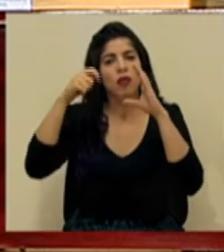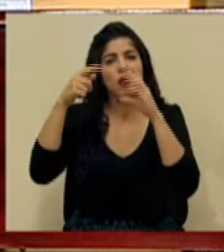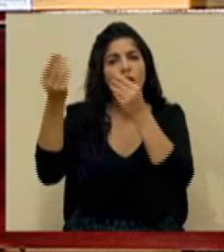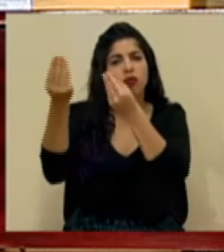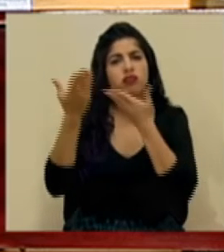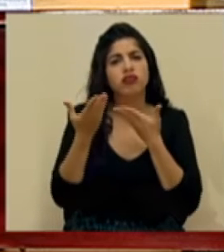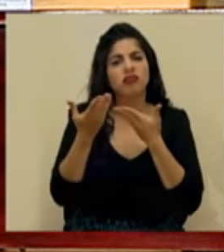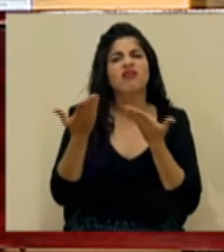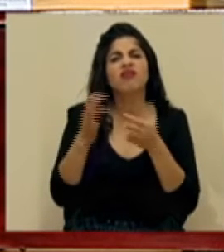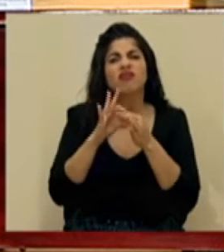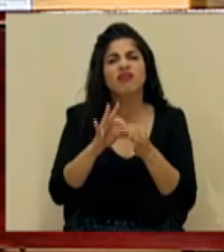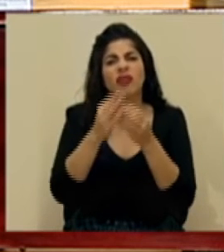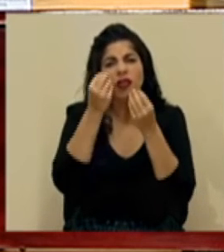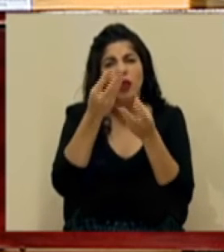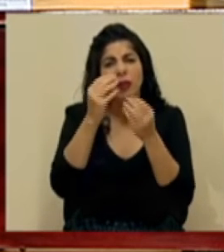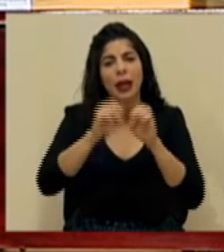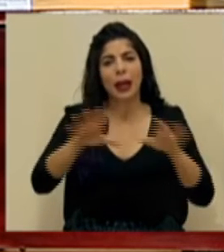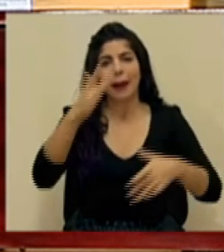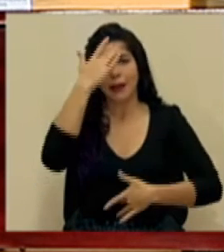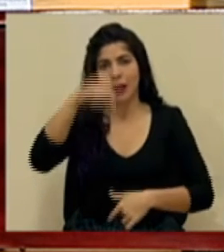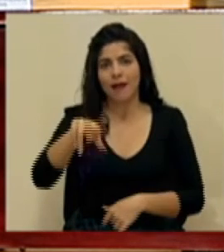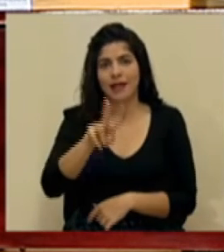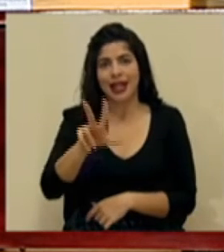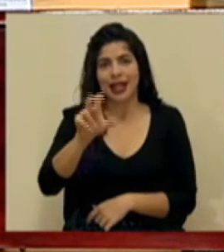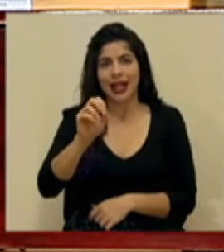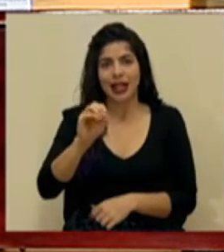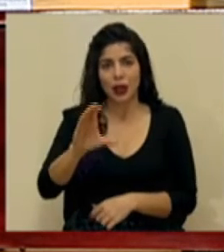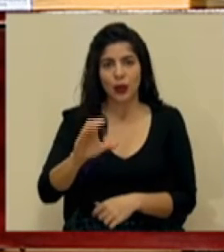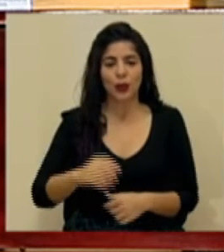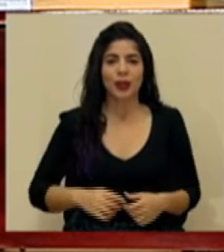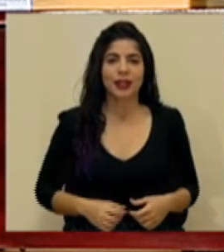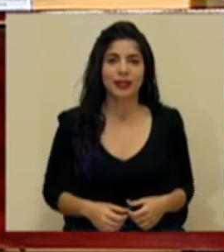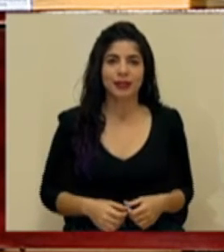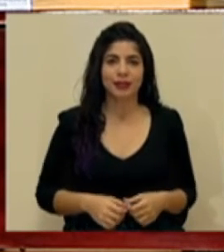detalla el reporte epidemiológico para este viernes 30 de octubre.